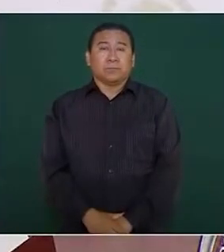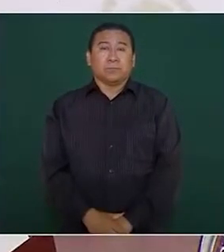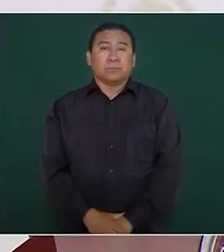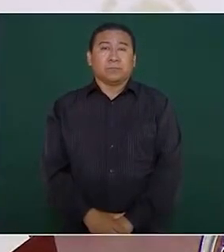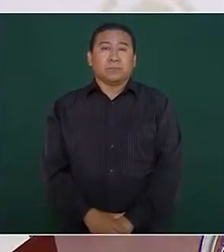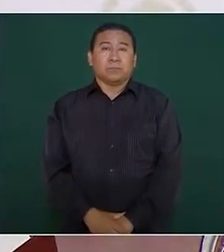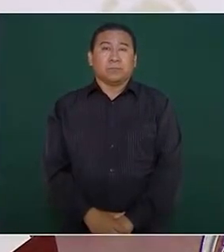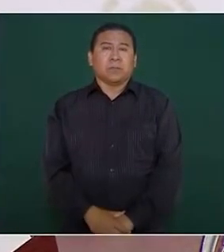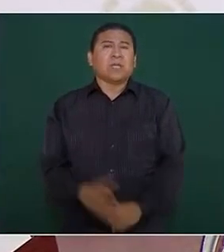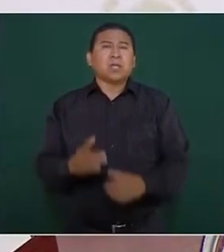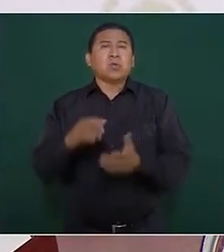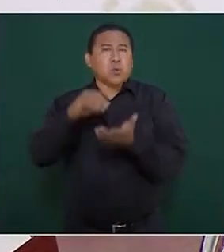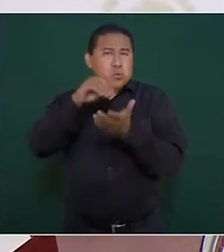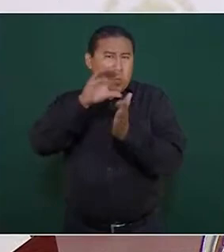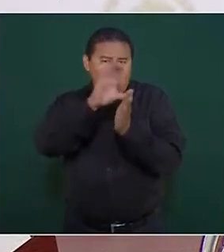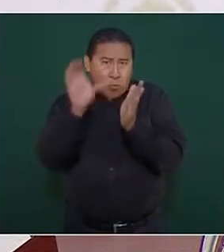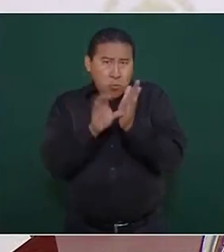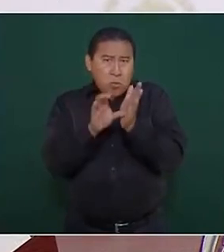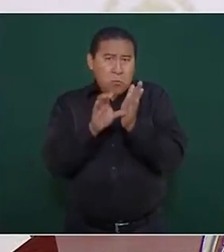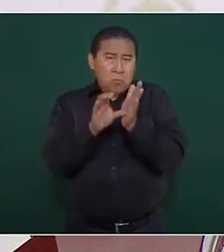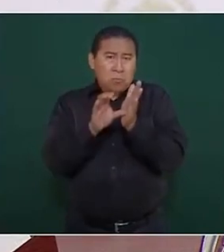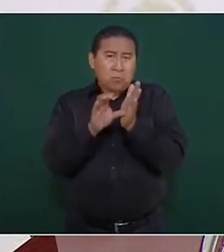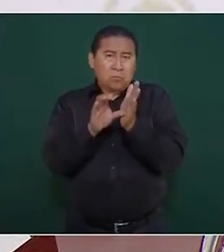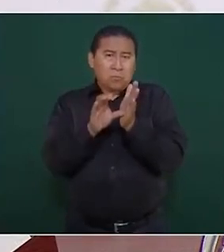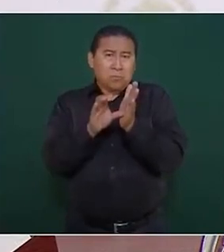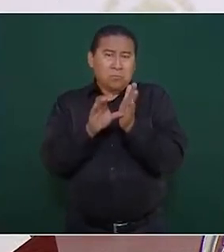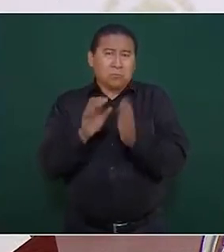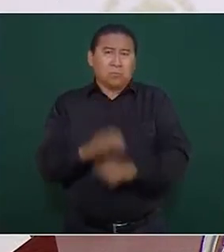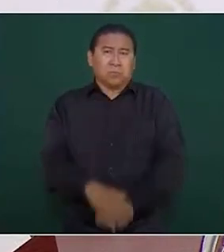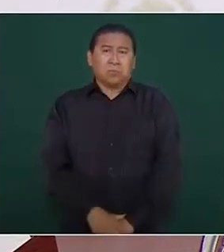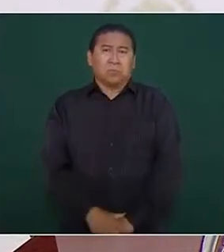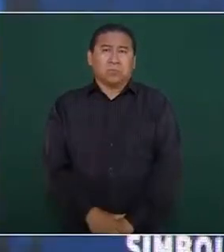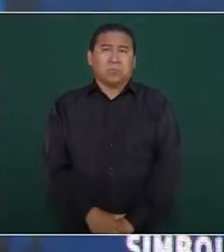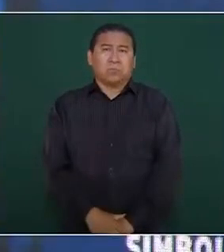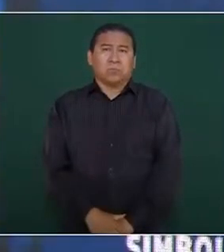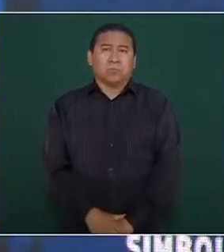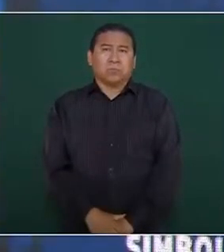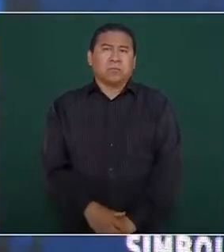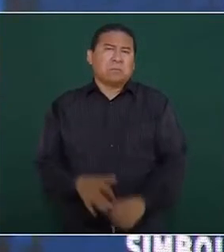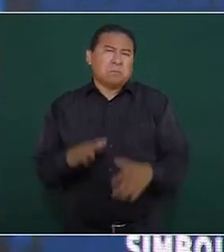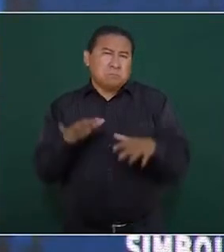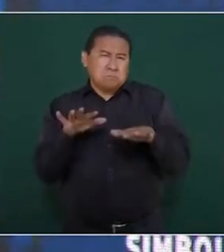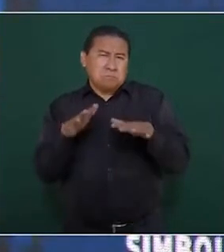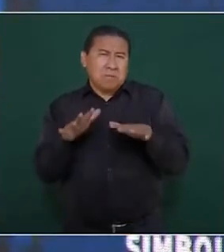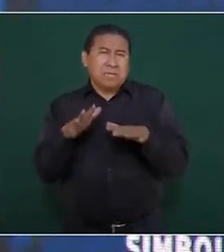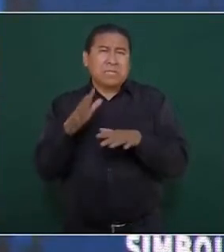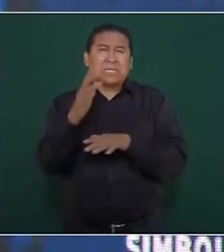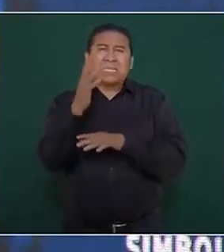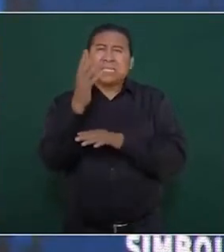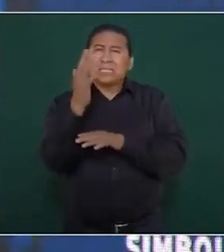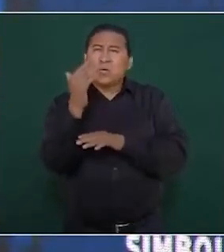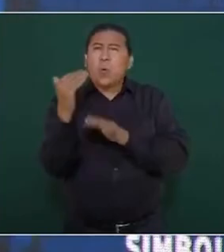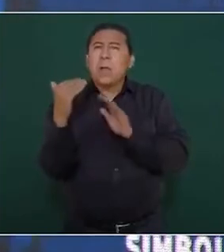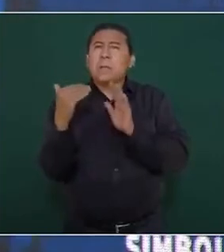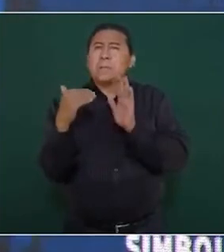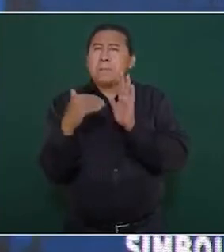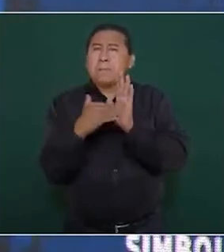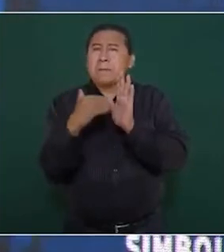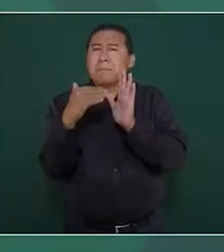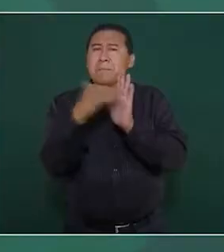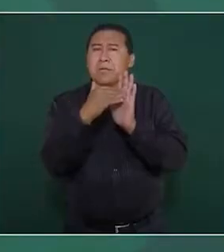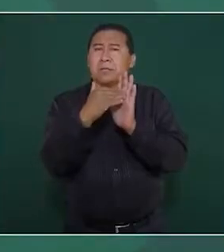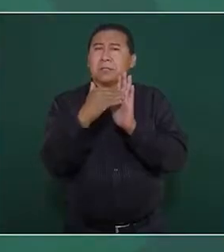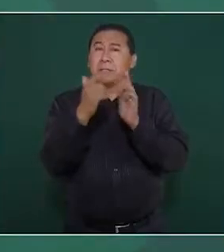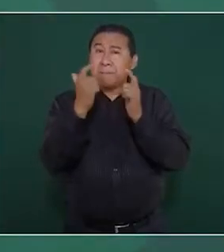se hizo un contrato de cerca de 50 mil millones de pesos